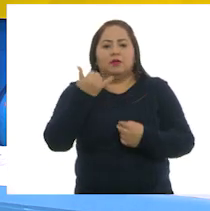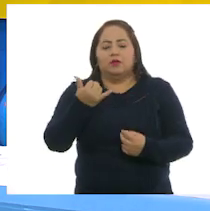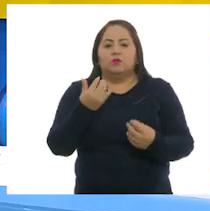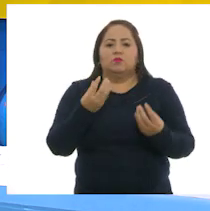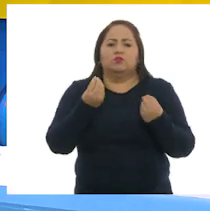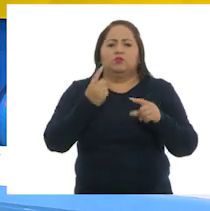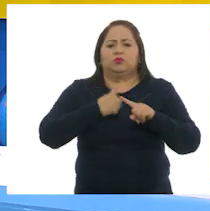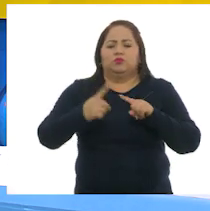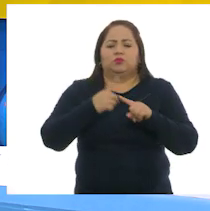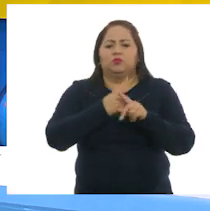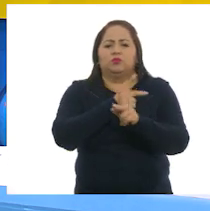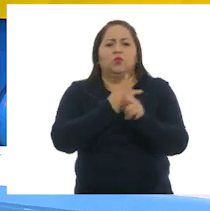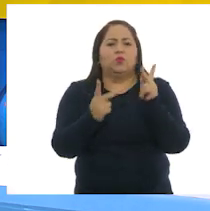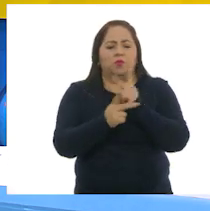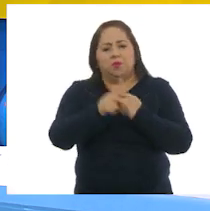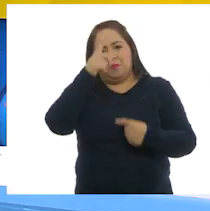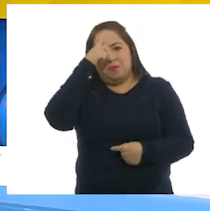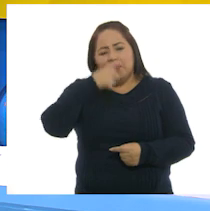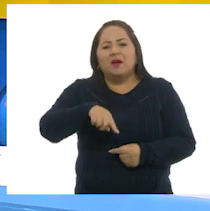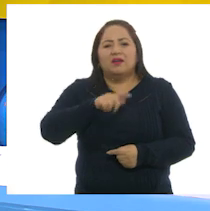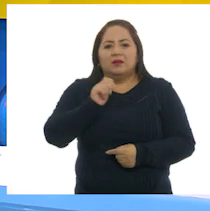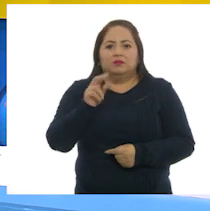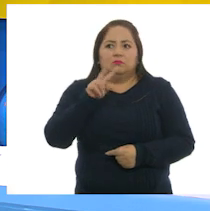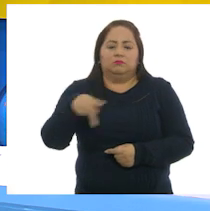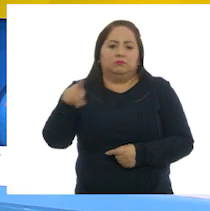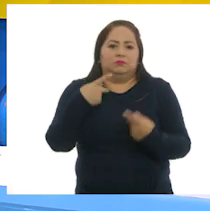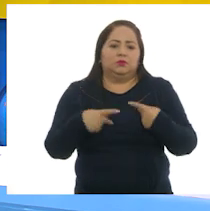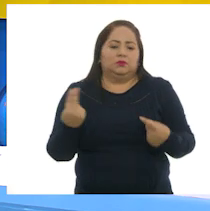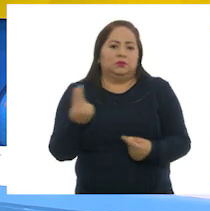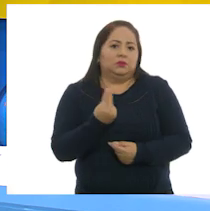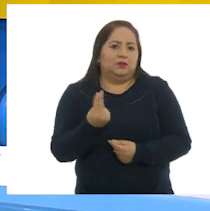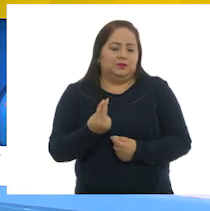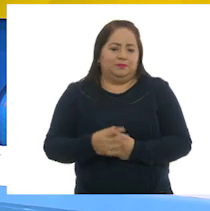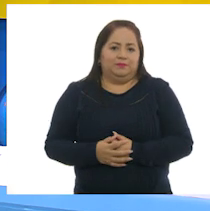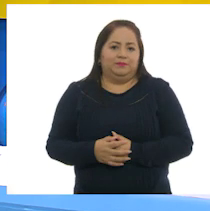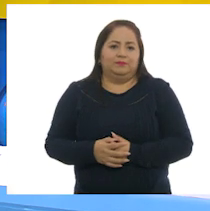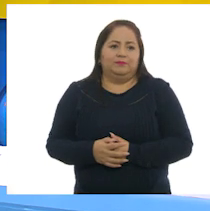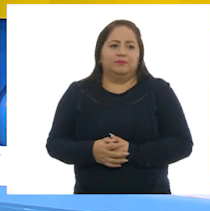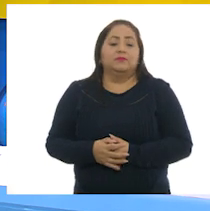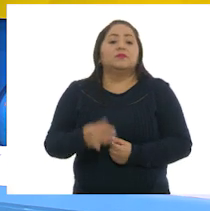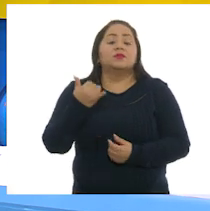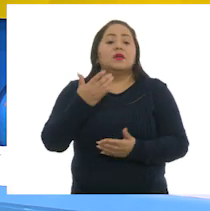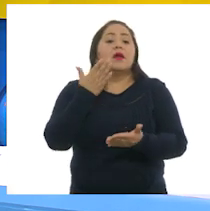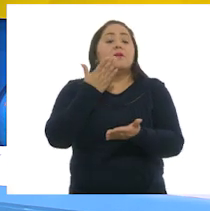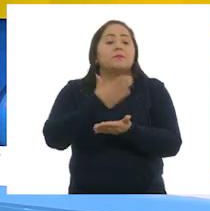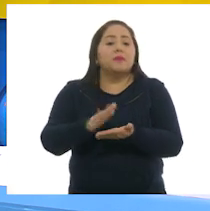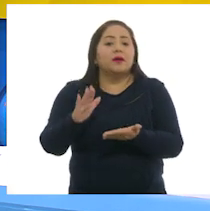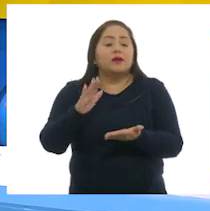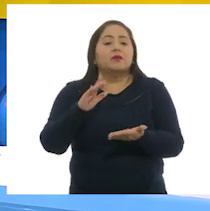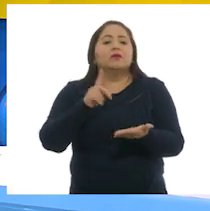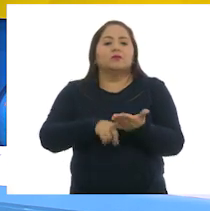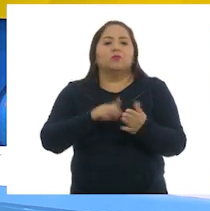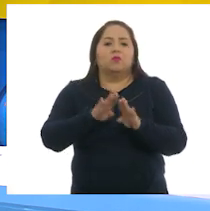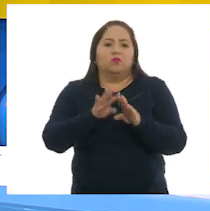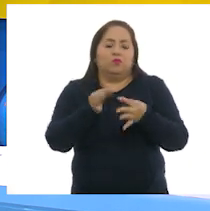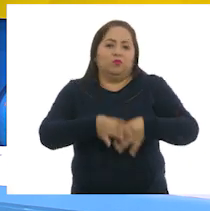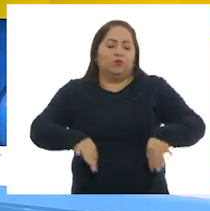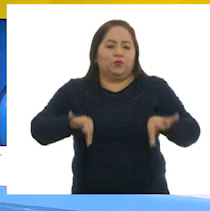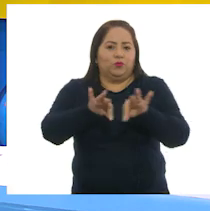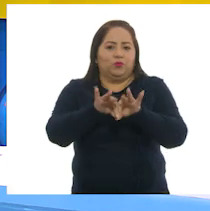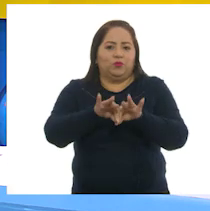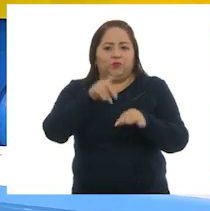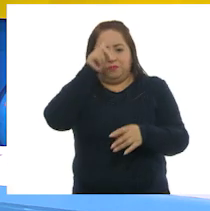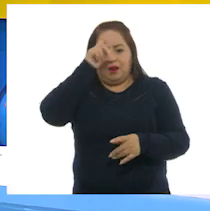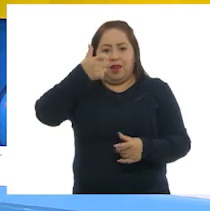múltiples productos para satisfacer las necesidades de la población, además de que representan una importante